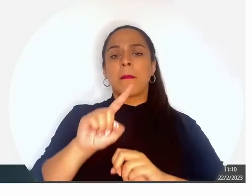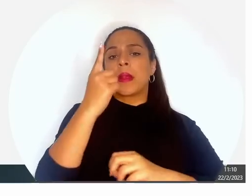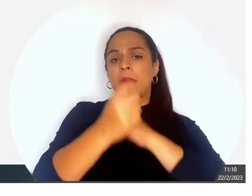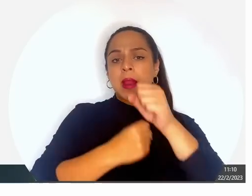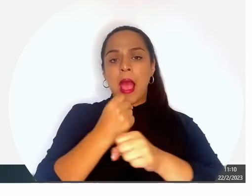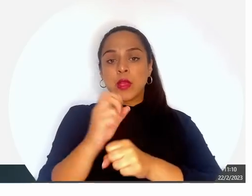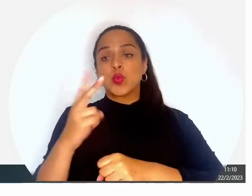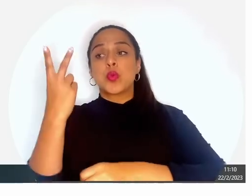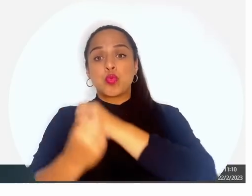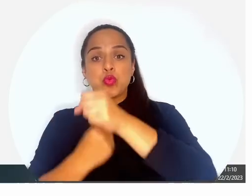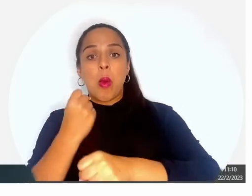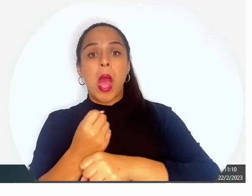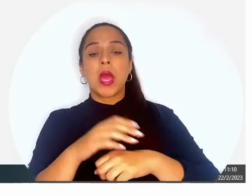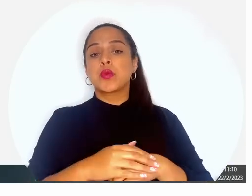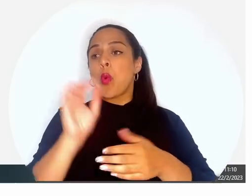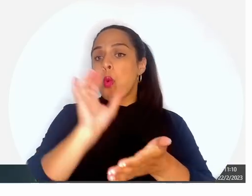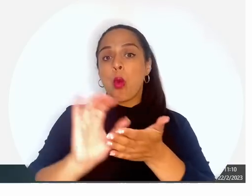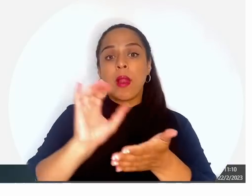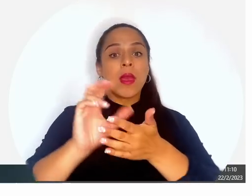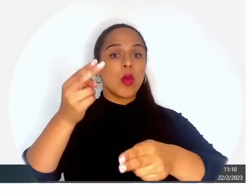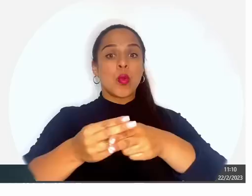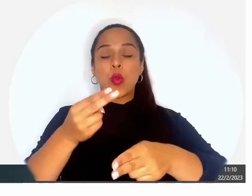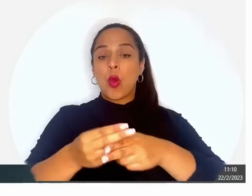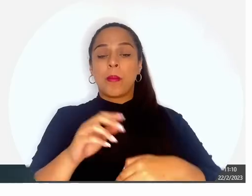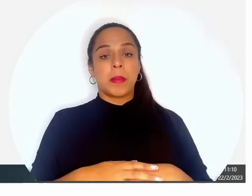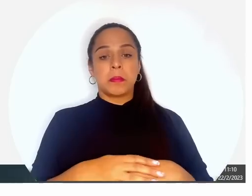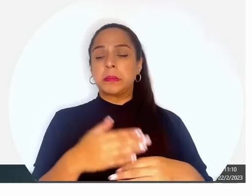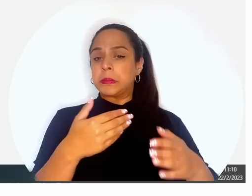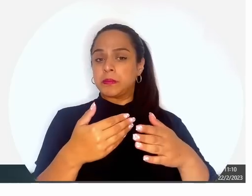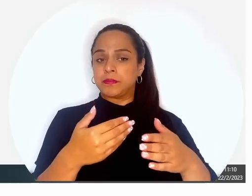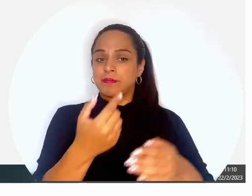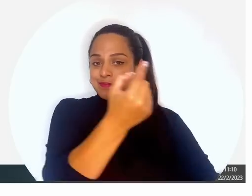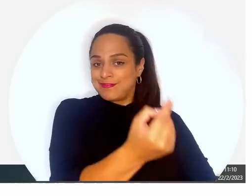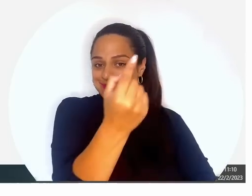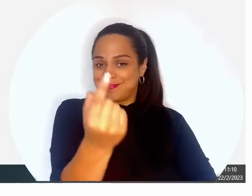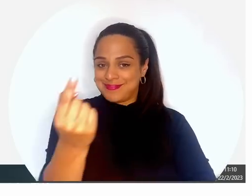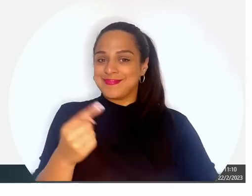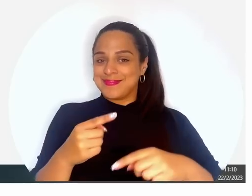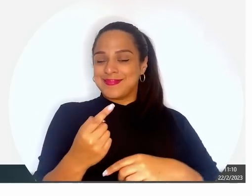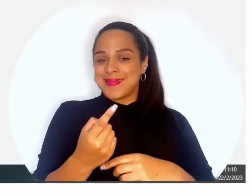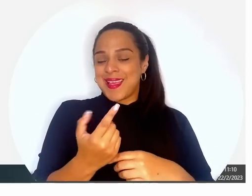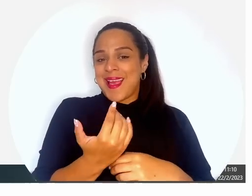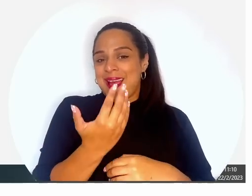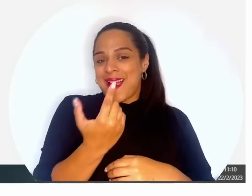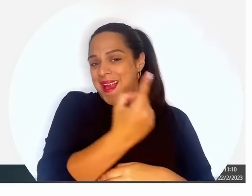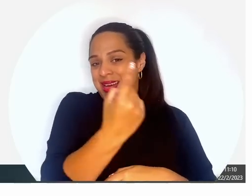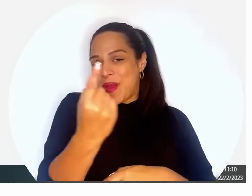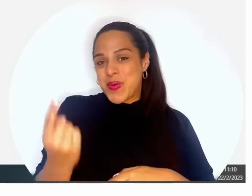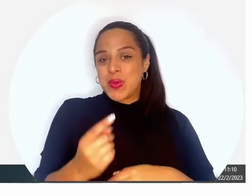colegio X, centro educativo Y. Ya es su decisión de cada uno de ustedes el nombre que coloquen. Vamos a